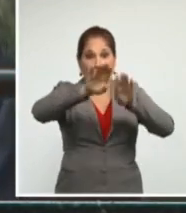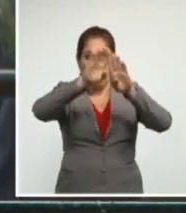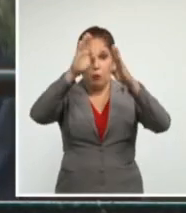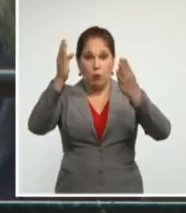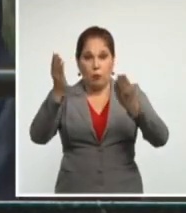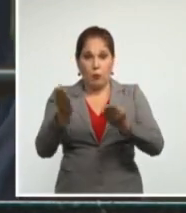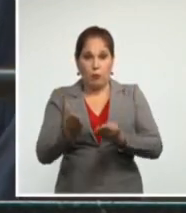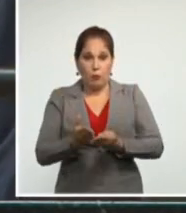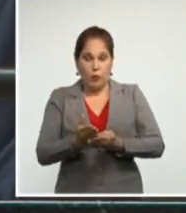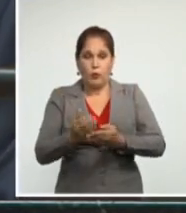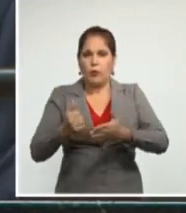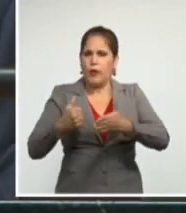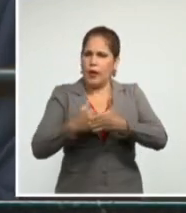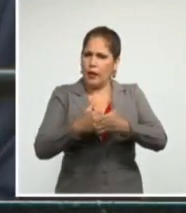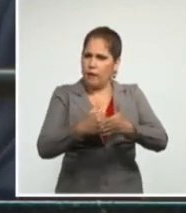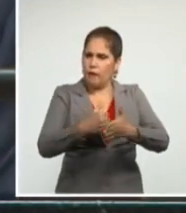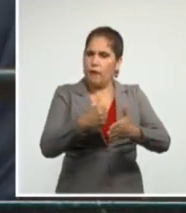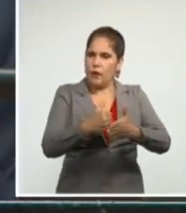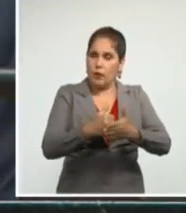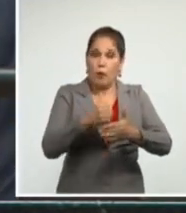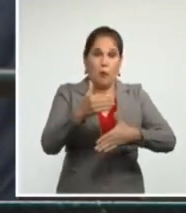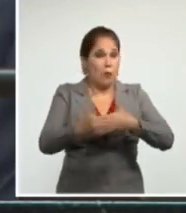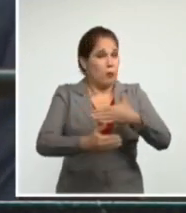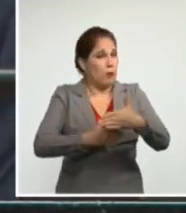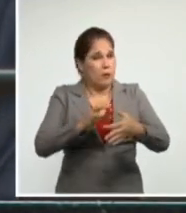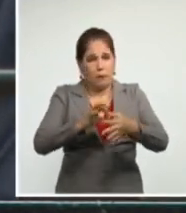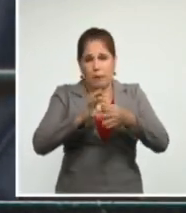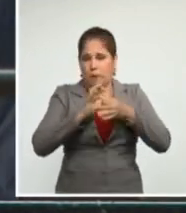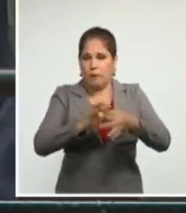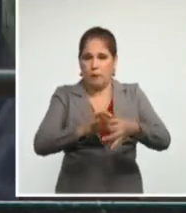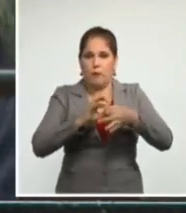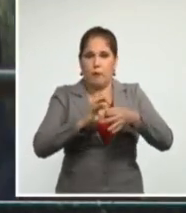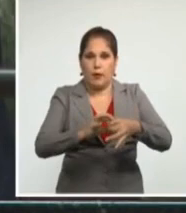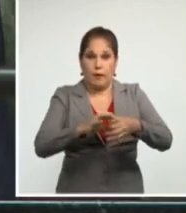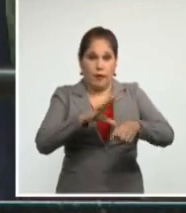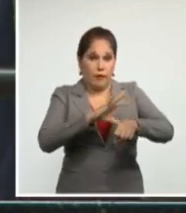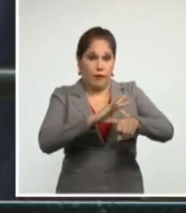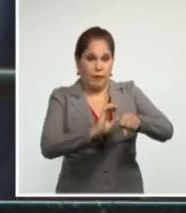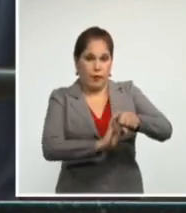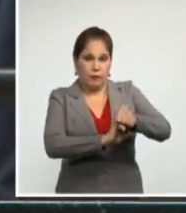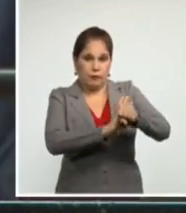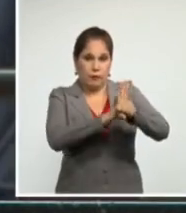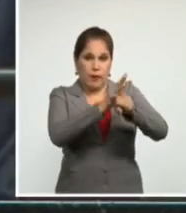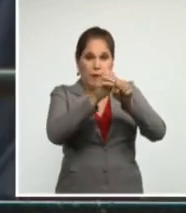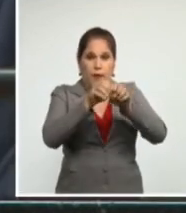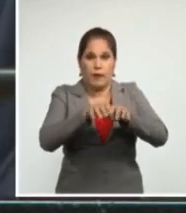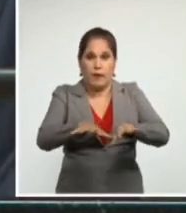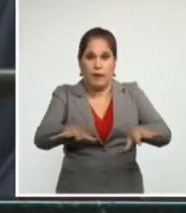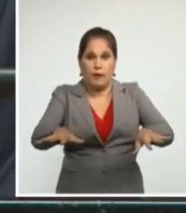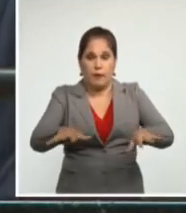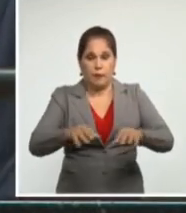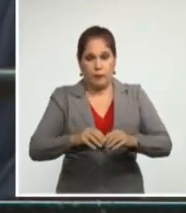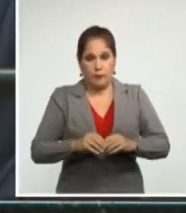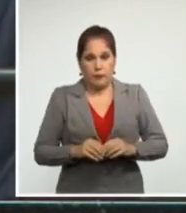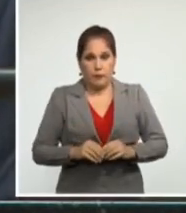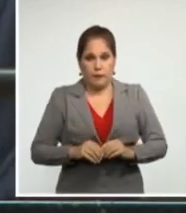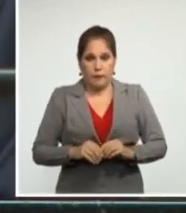tuvo que enfrentar los desafíos extraordinarios de la pandemia de COVID-19.